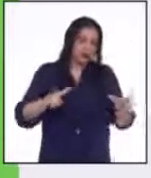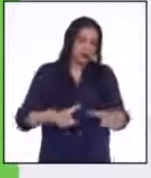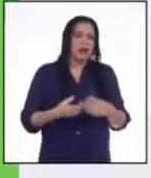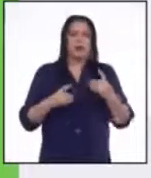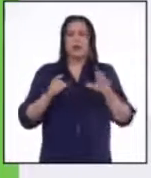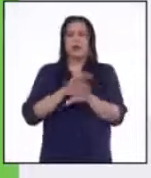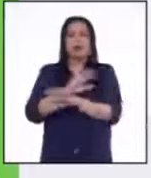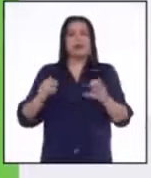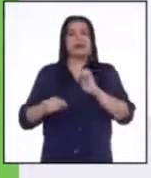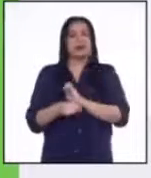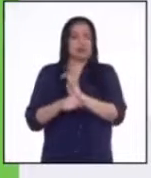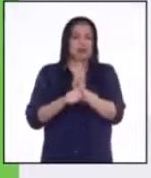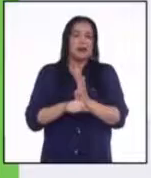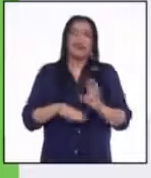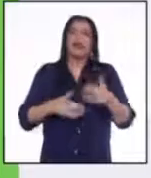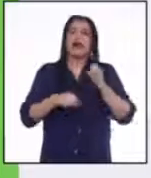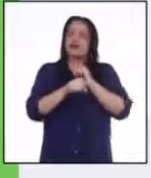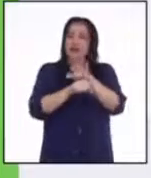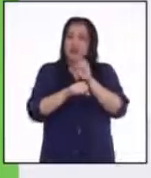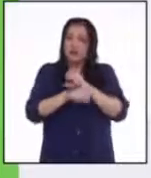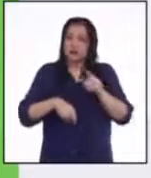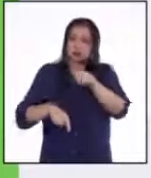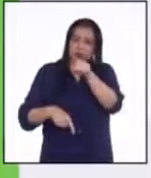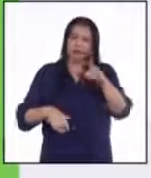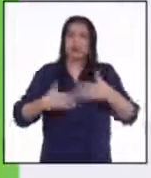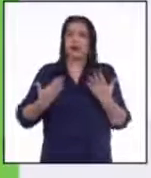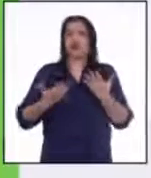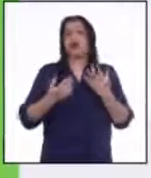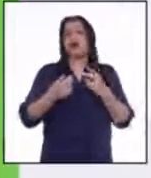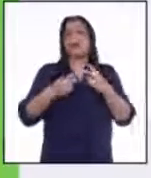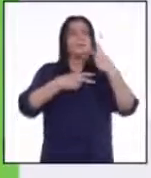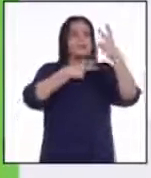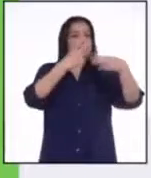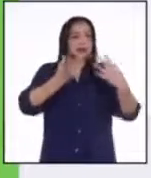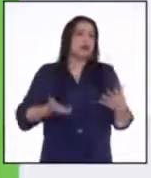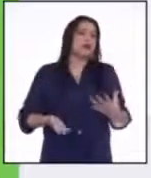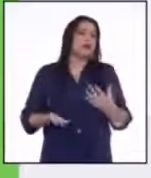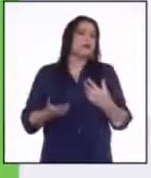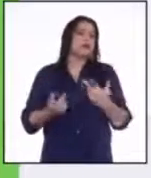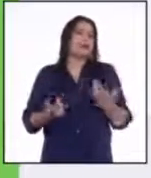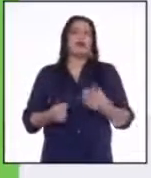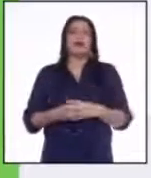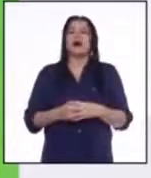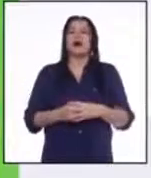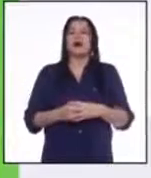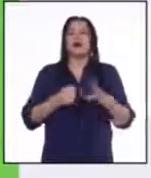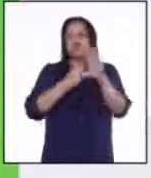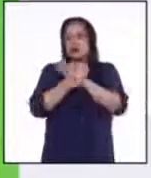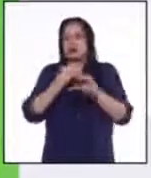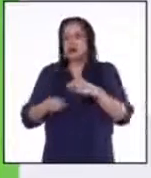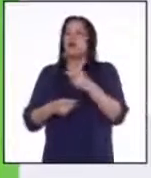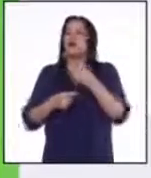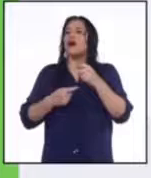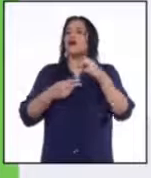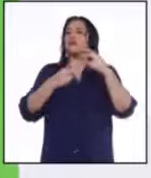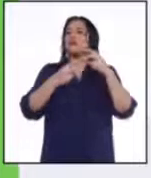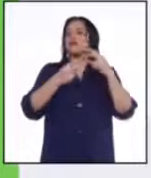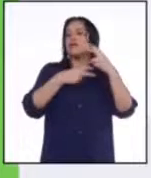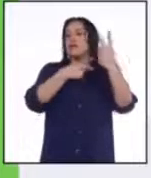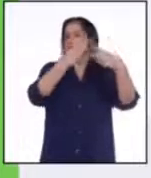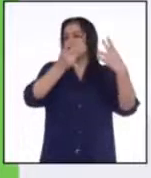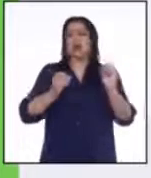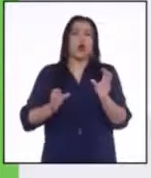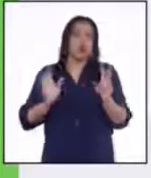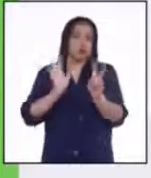esto, les recomendamos que puedan visitarlos a través de repente de un programa de educación ambiental, de una visita turística o de un